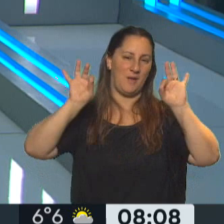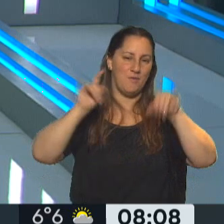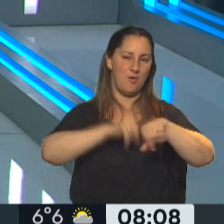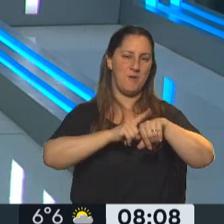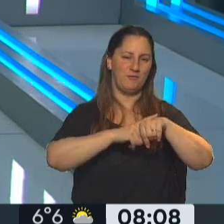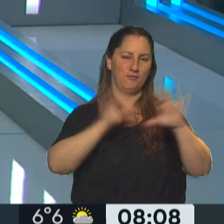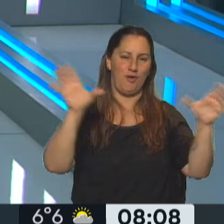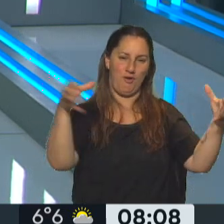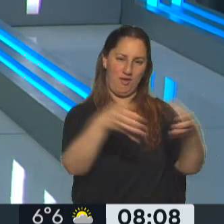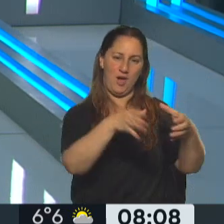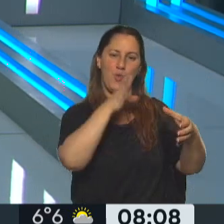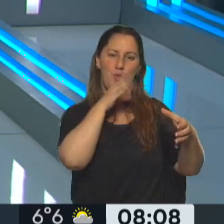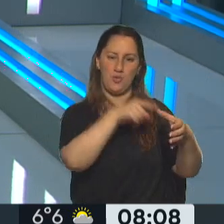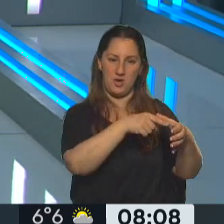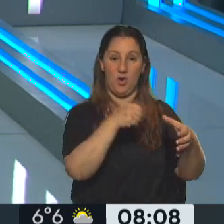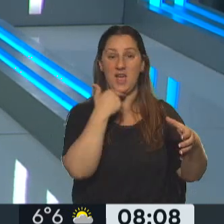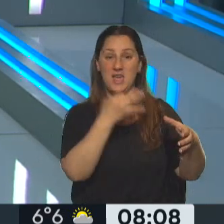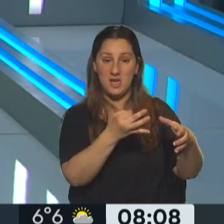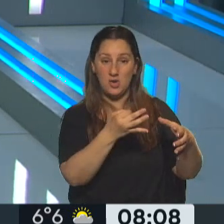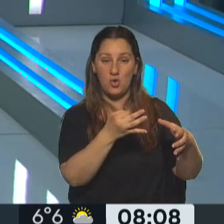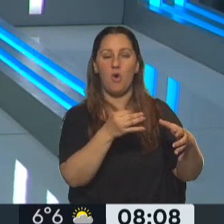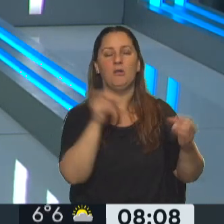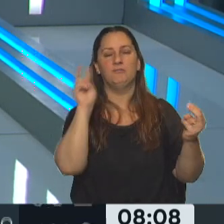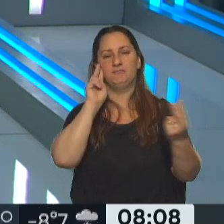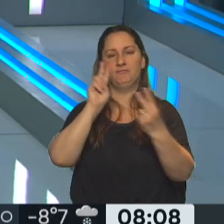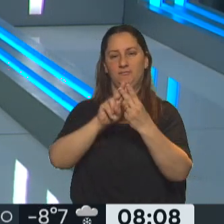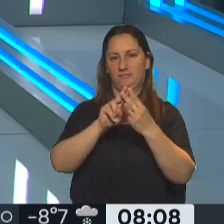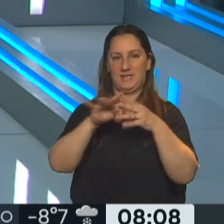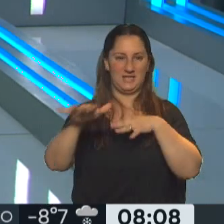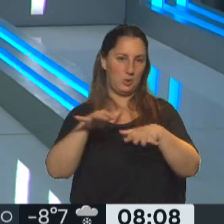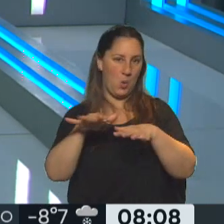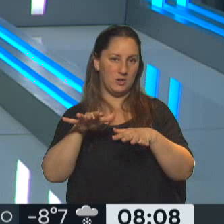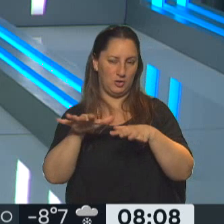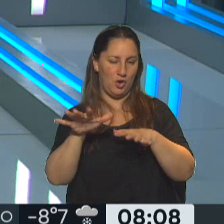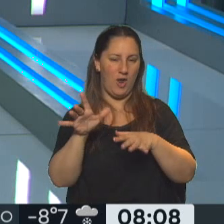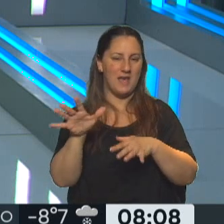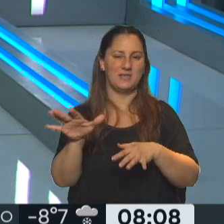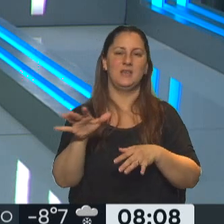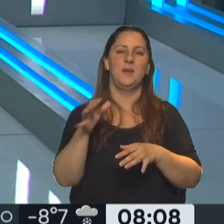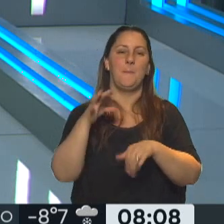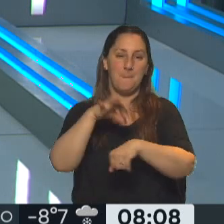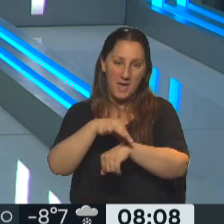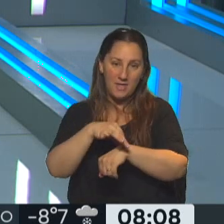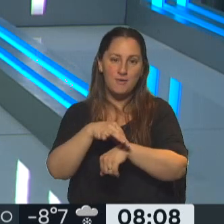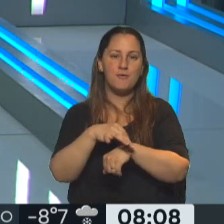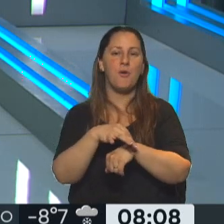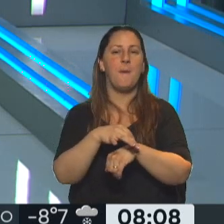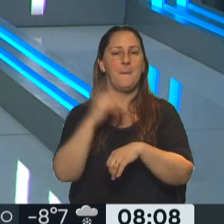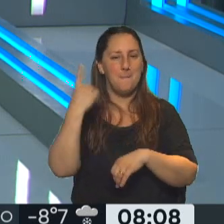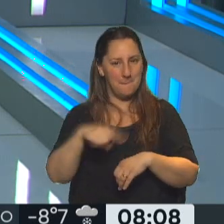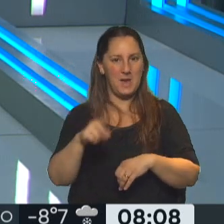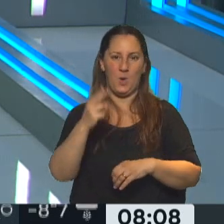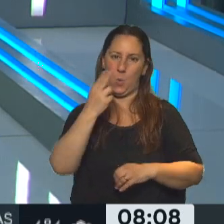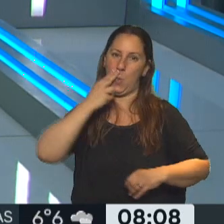holocausto. O sea que un hijo de un sobreviviente del holocausto se encuentra en esta situación, en su profesión de médico, pero con un